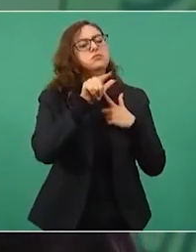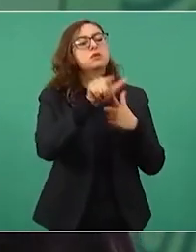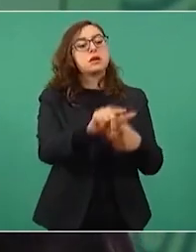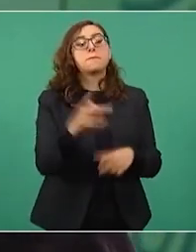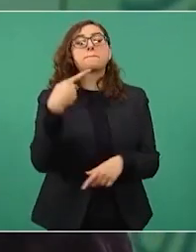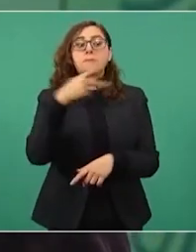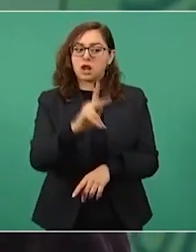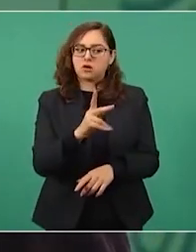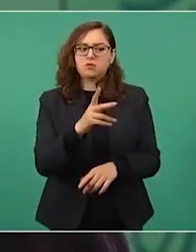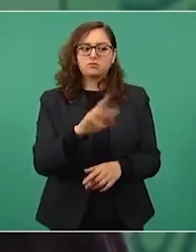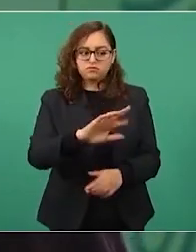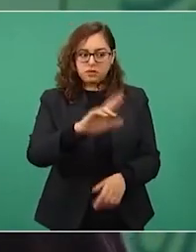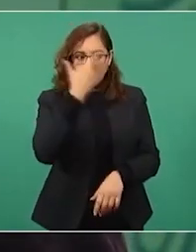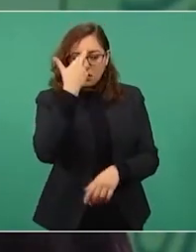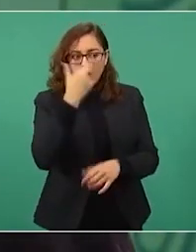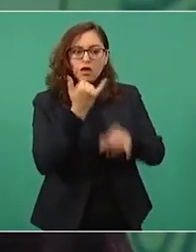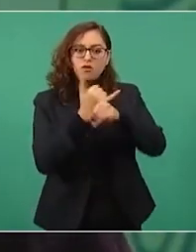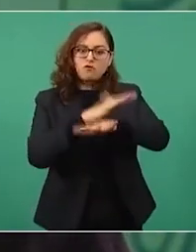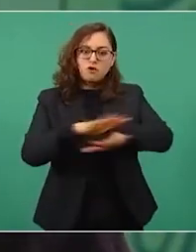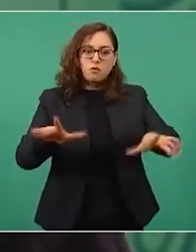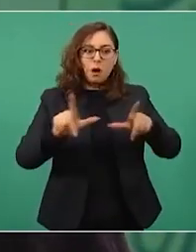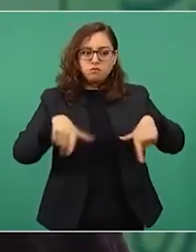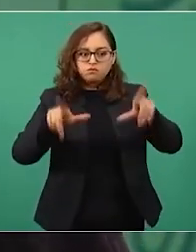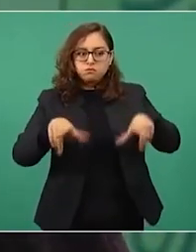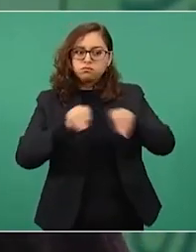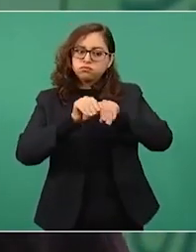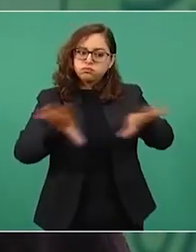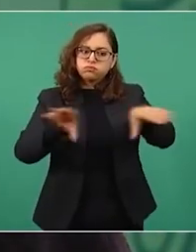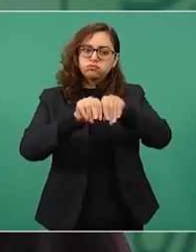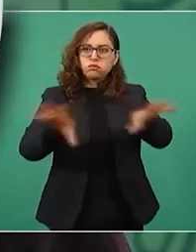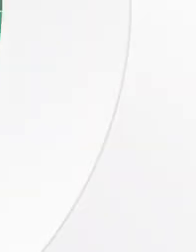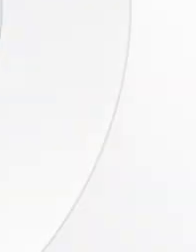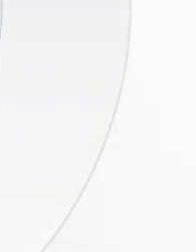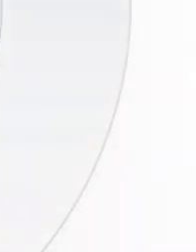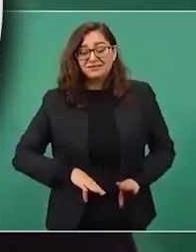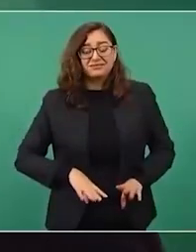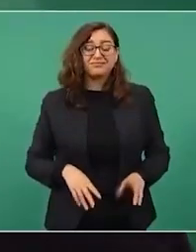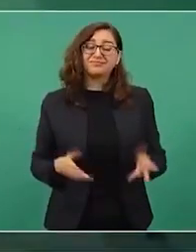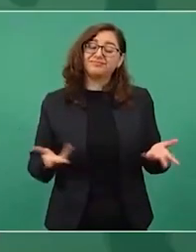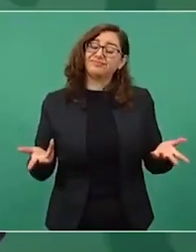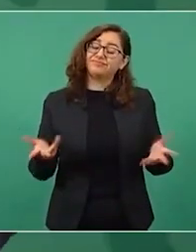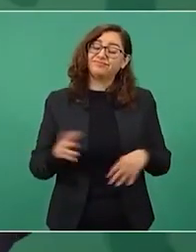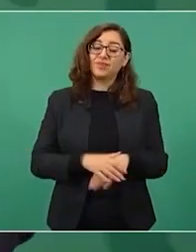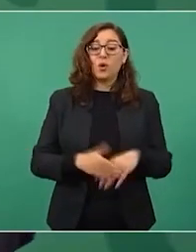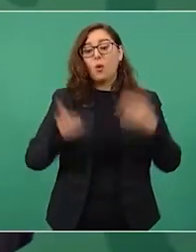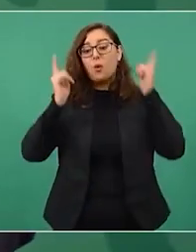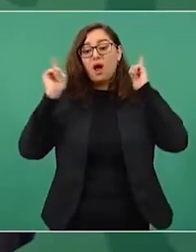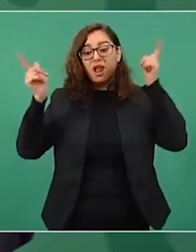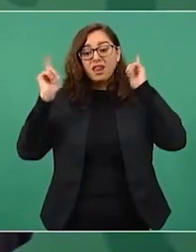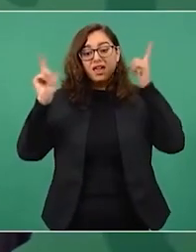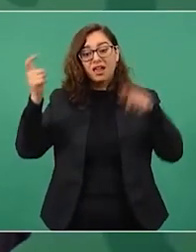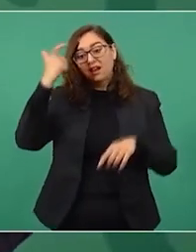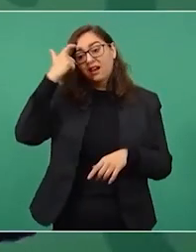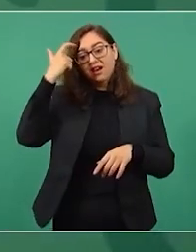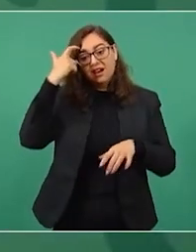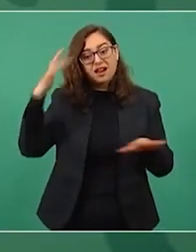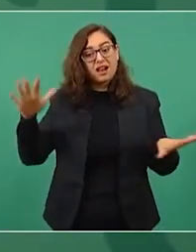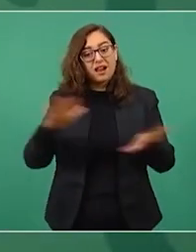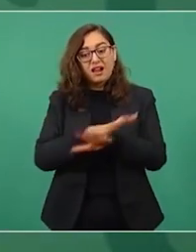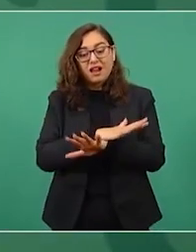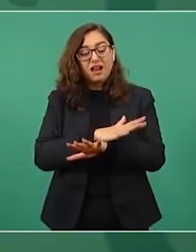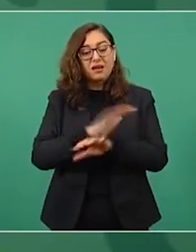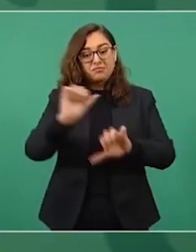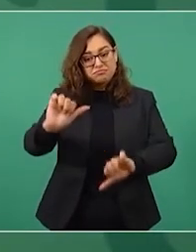presentar información pues es nuestra responsabilidad en el caso de Cecilia este